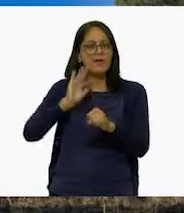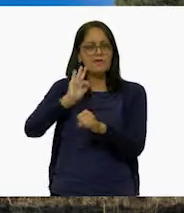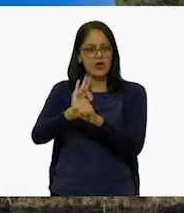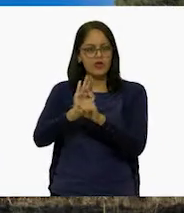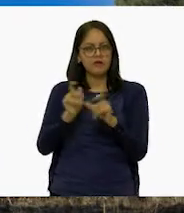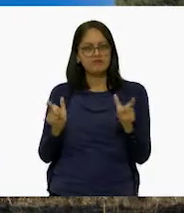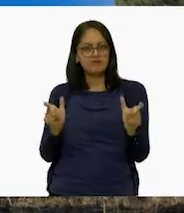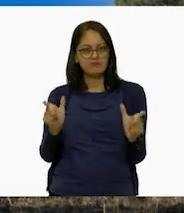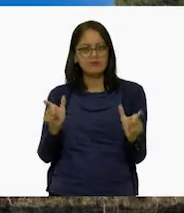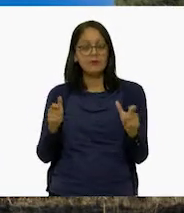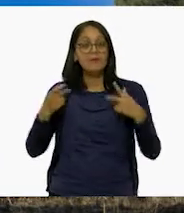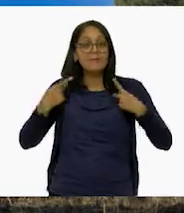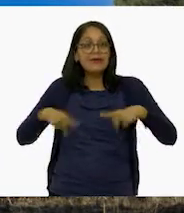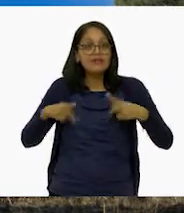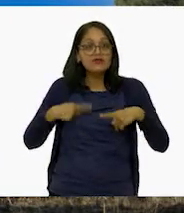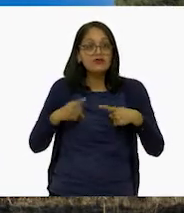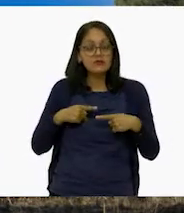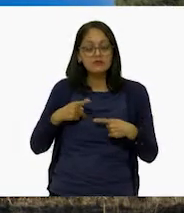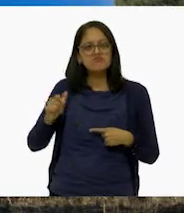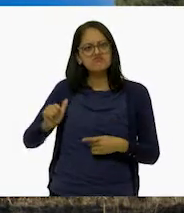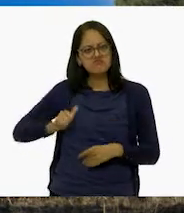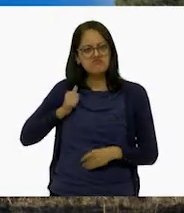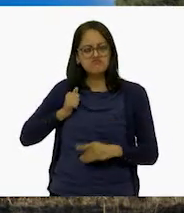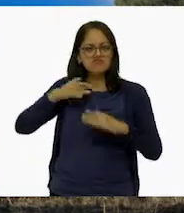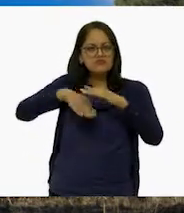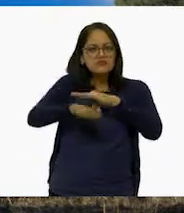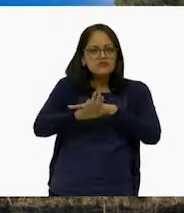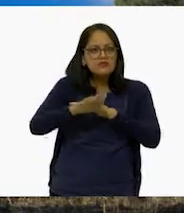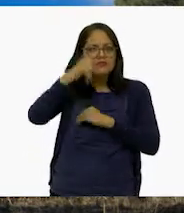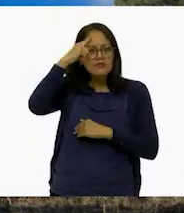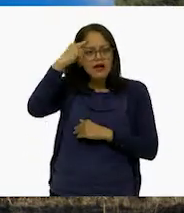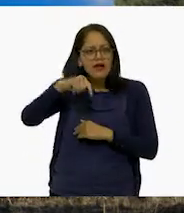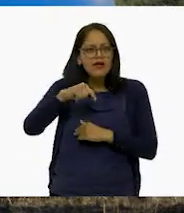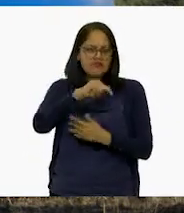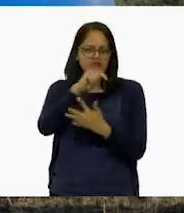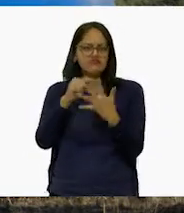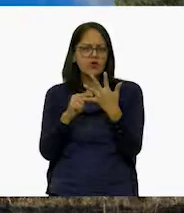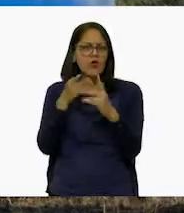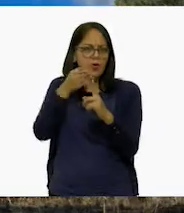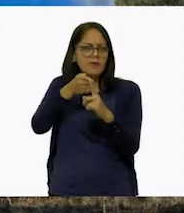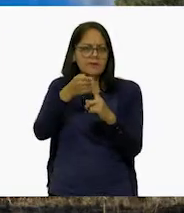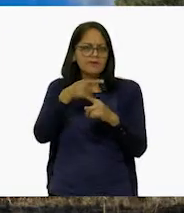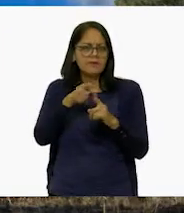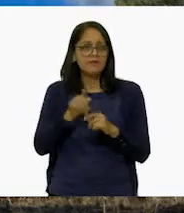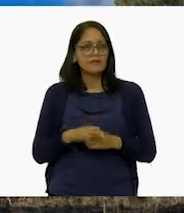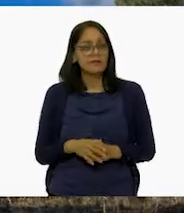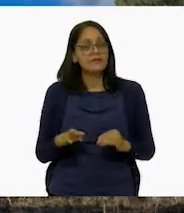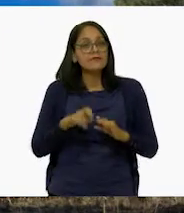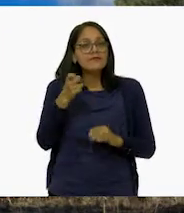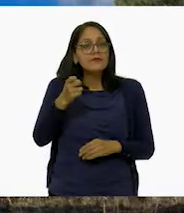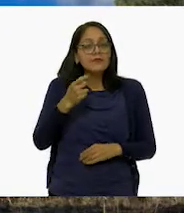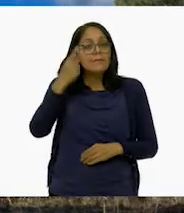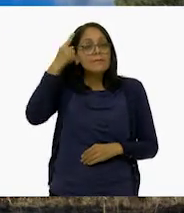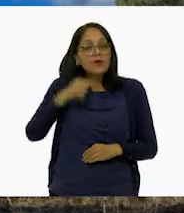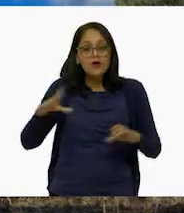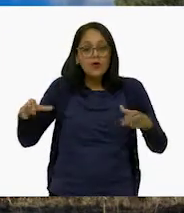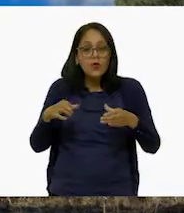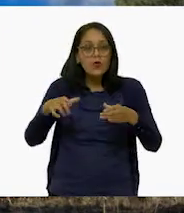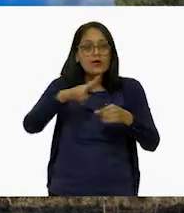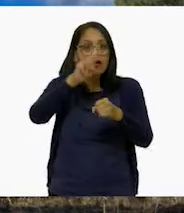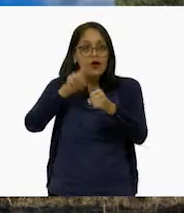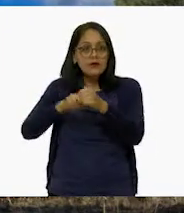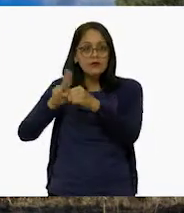hace que la población pueda aprovechar este espacio con diferentes fines, Larisa, siempre y cuando conserven su